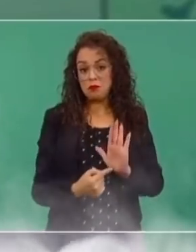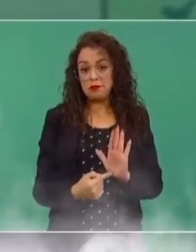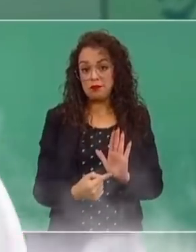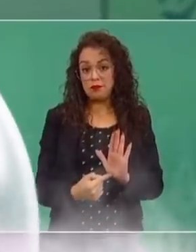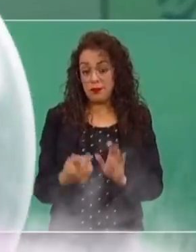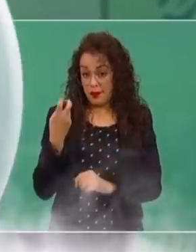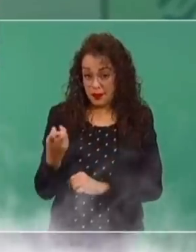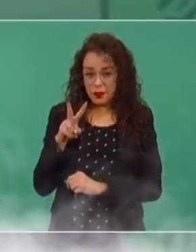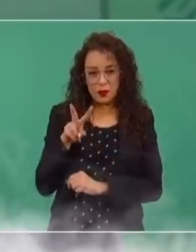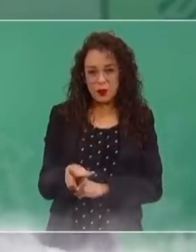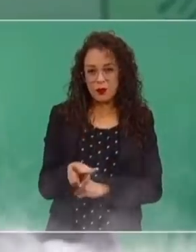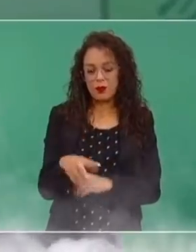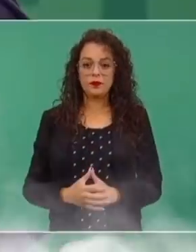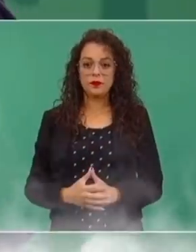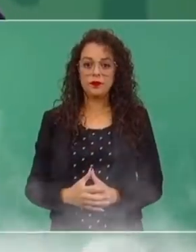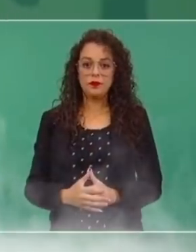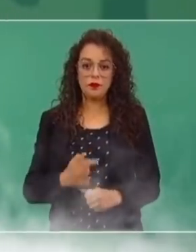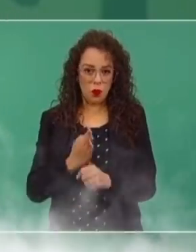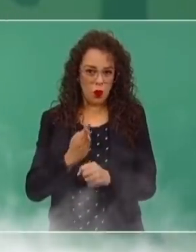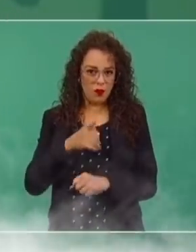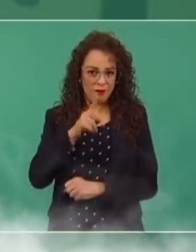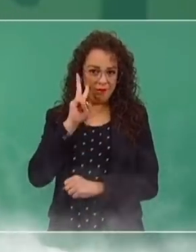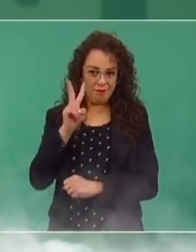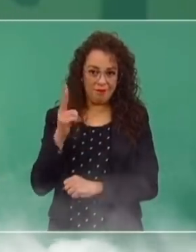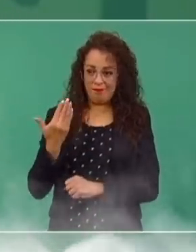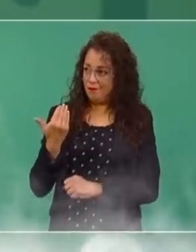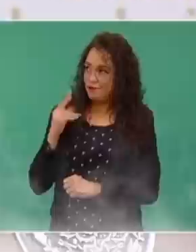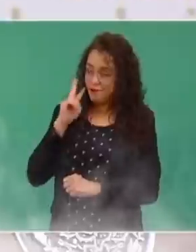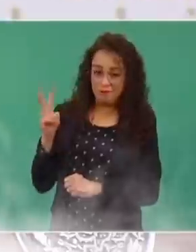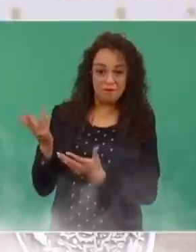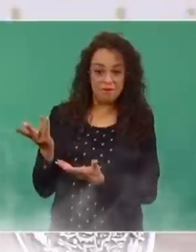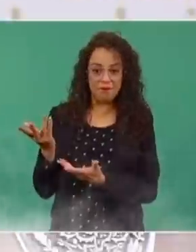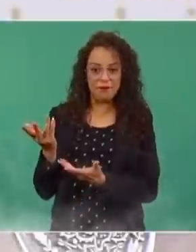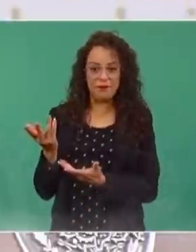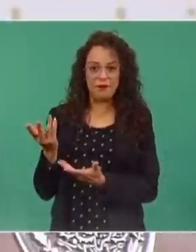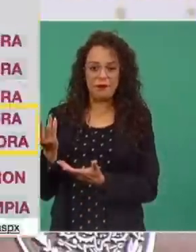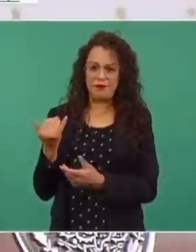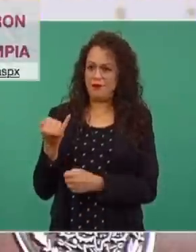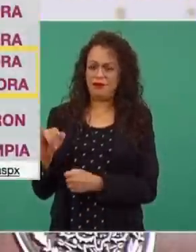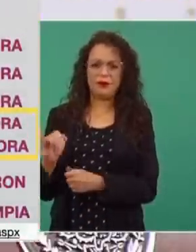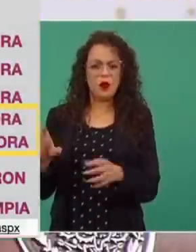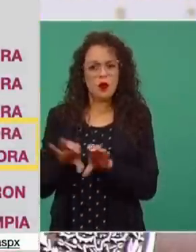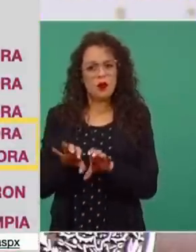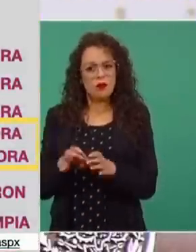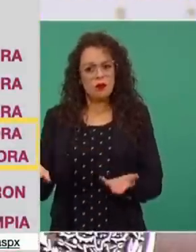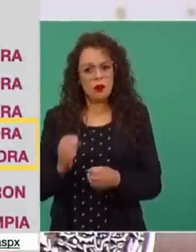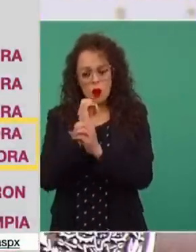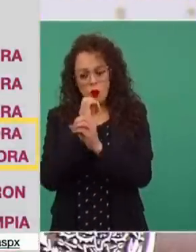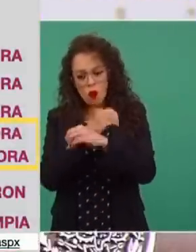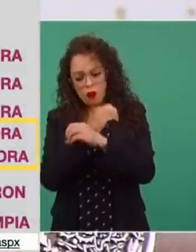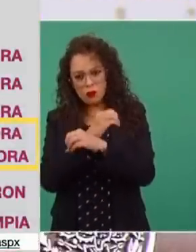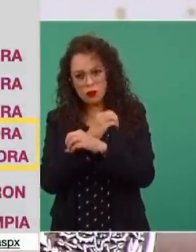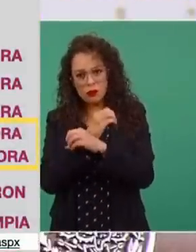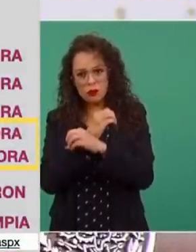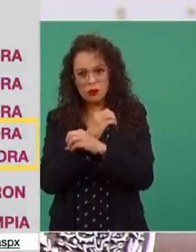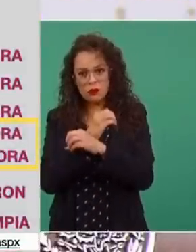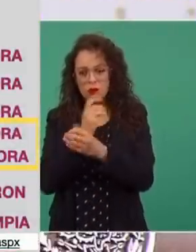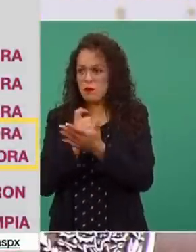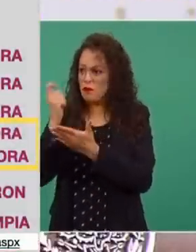acto de corrupción. ¿Cómo es posible que Oxxo pague tres veces menos